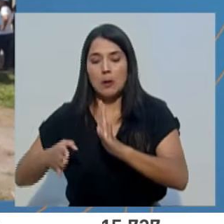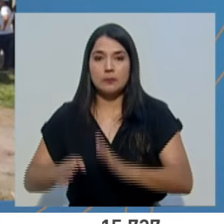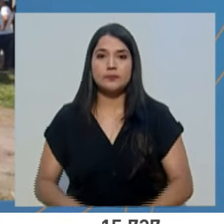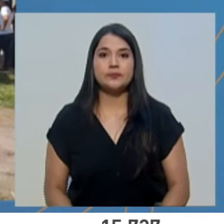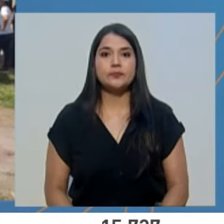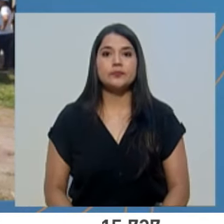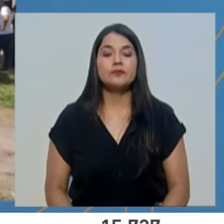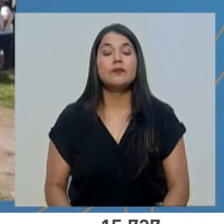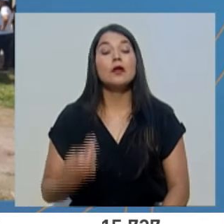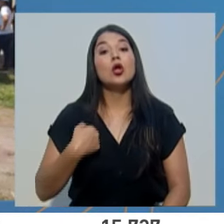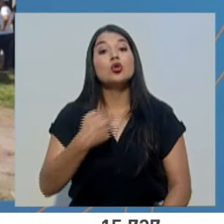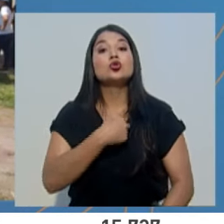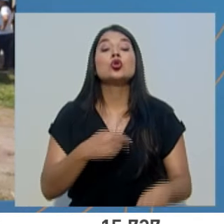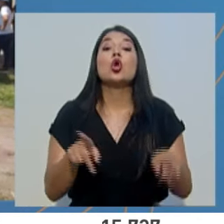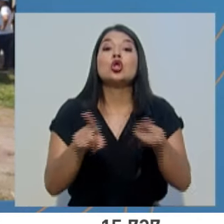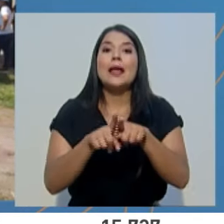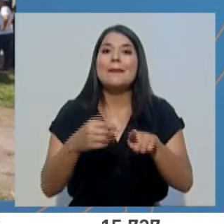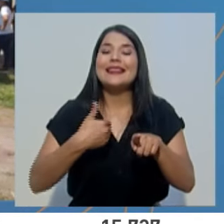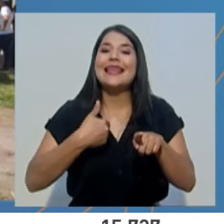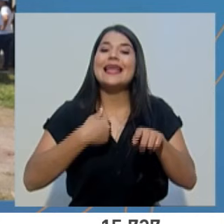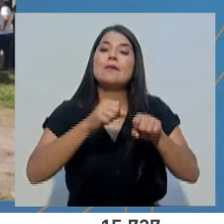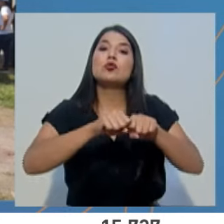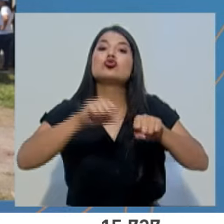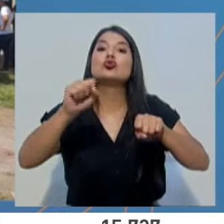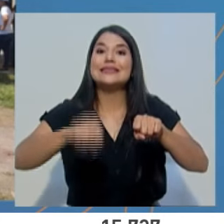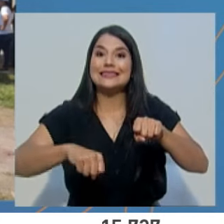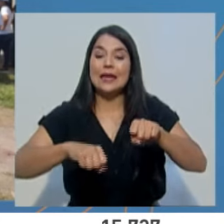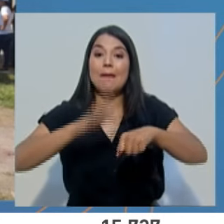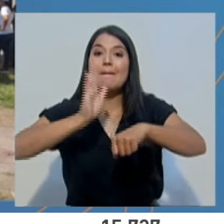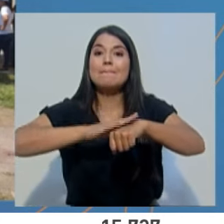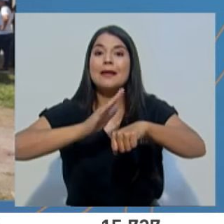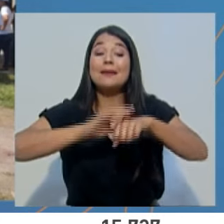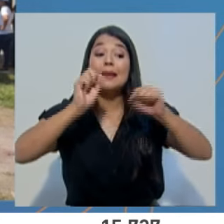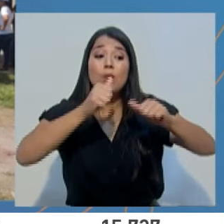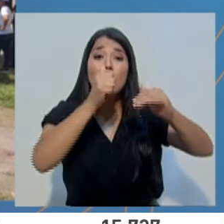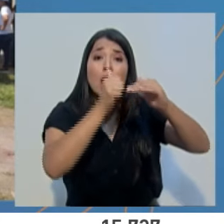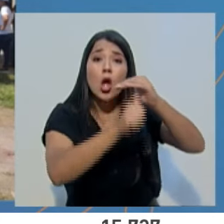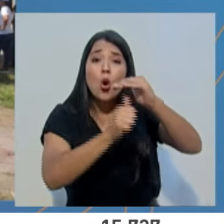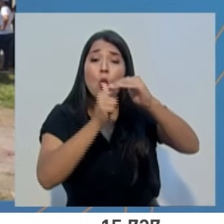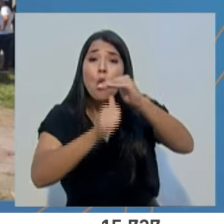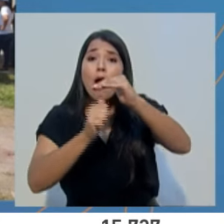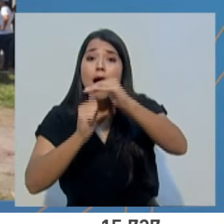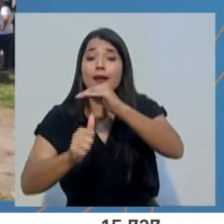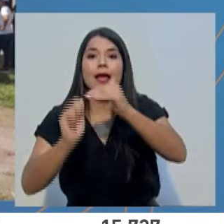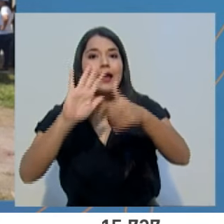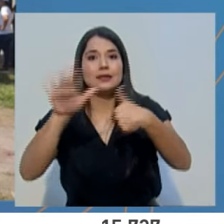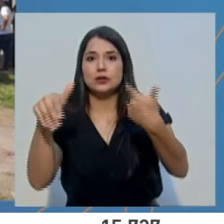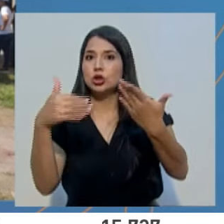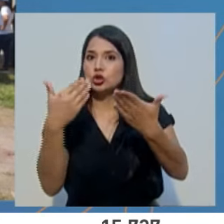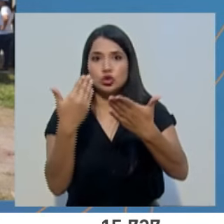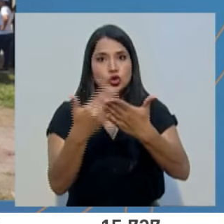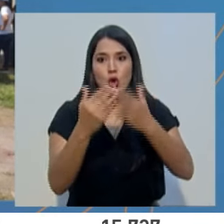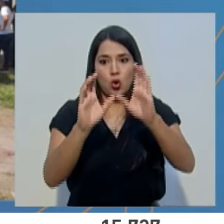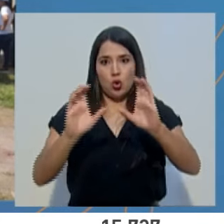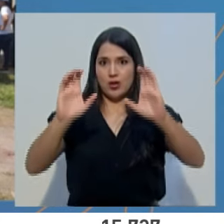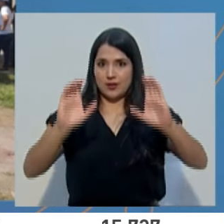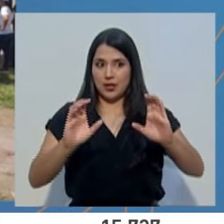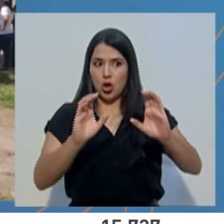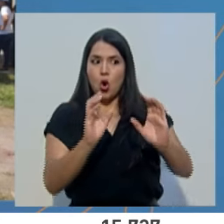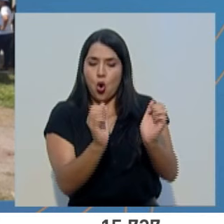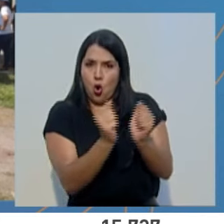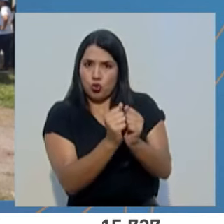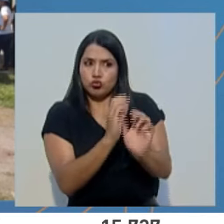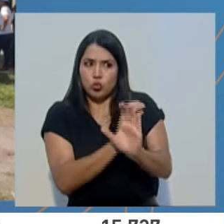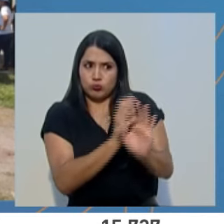Tenemos también un sistema que nos ha permitido almacenar todos los componentes en condiciones óptimas y